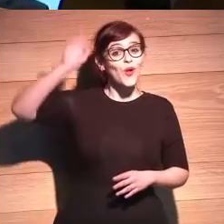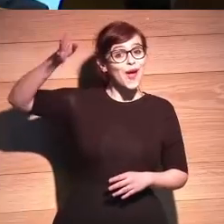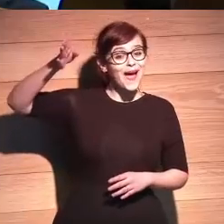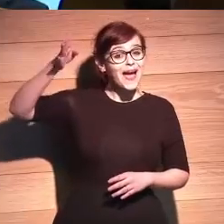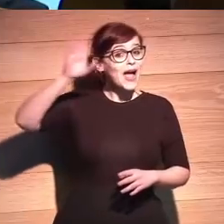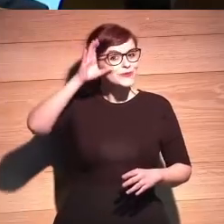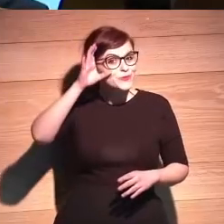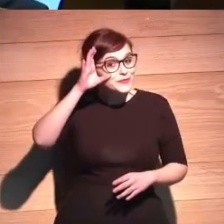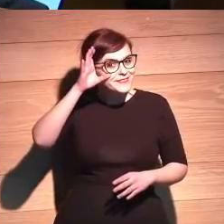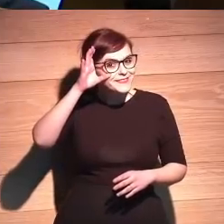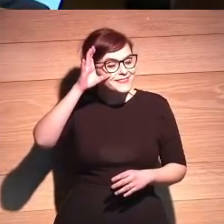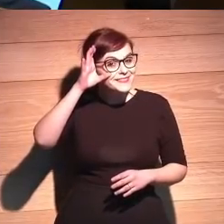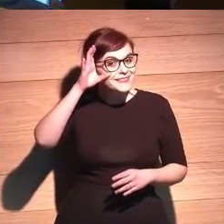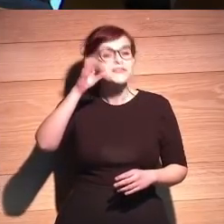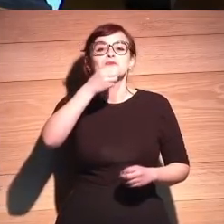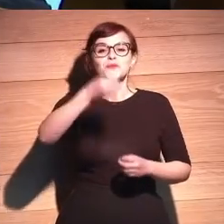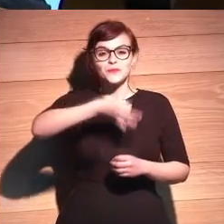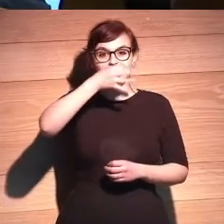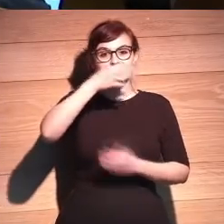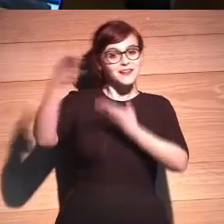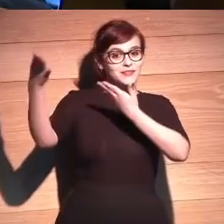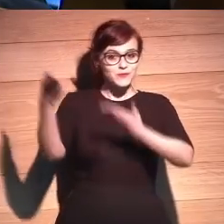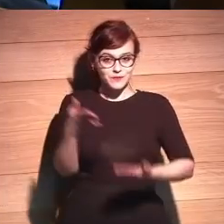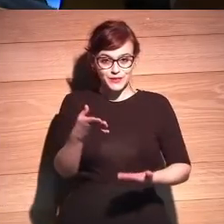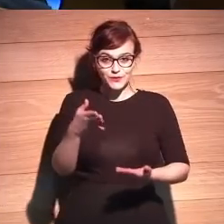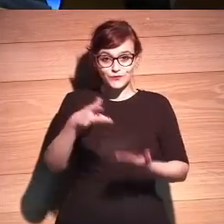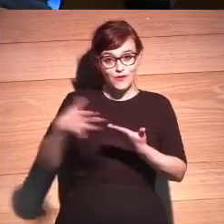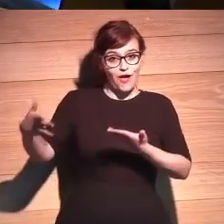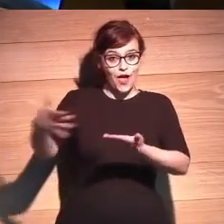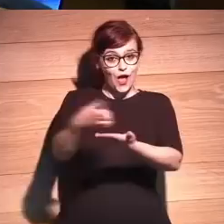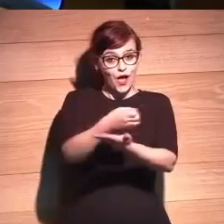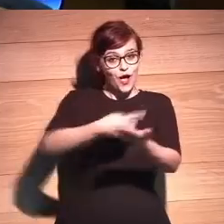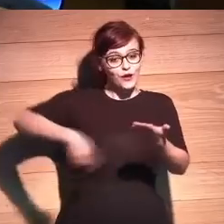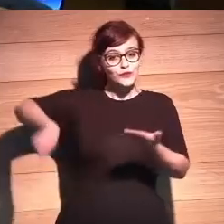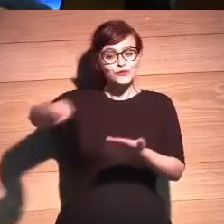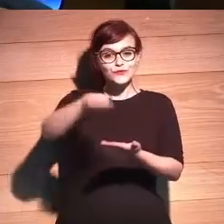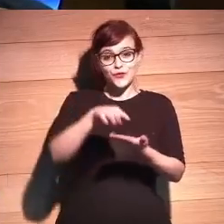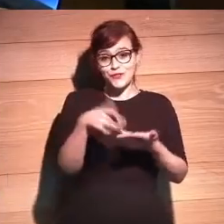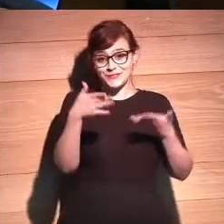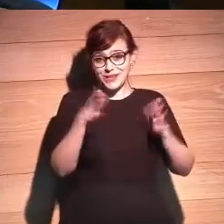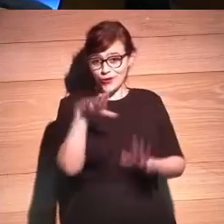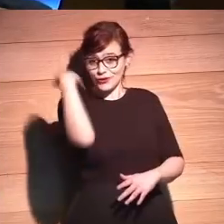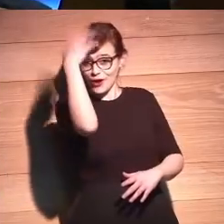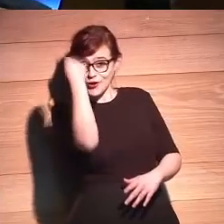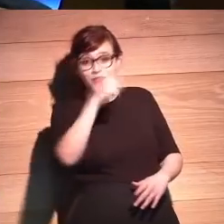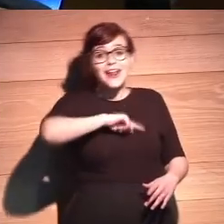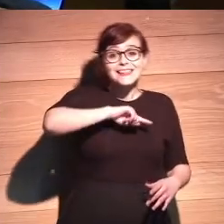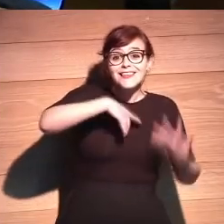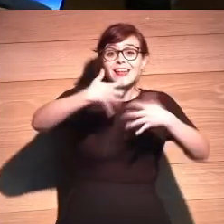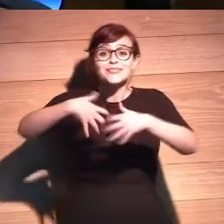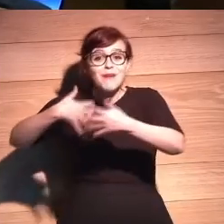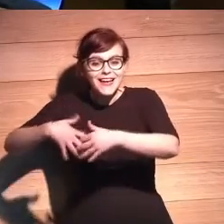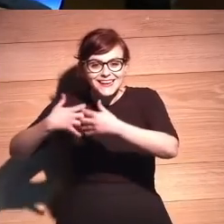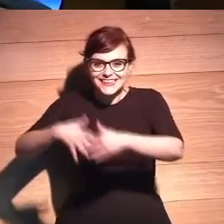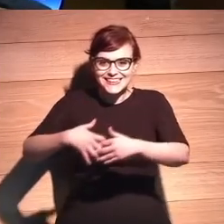Hola, ¿se escucha? Buenas tardes, bienvenidos a todos, hijos del rock and roll, de la ética, de las máquinas